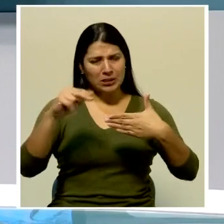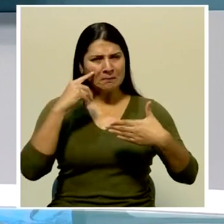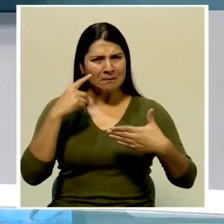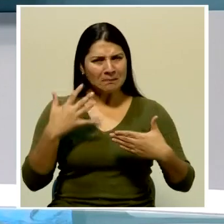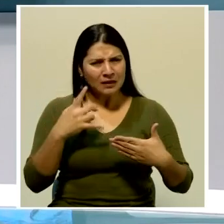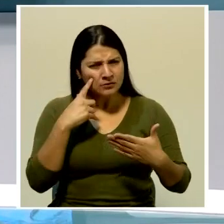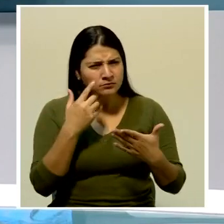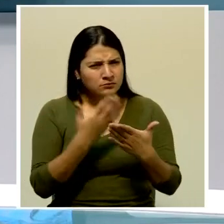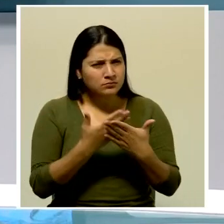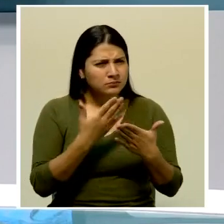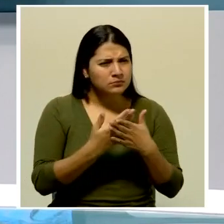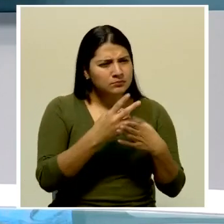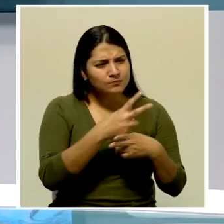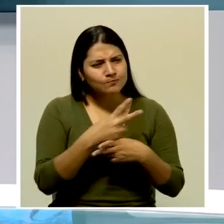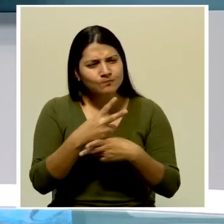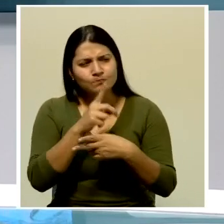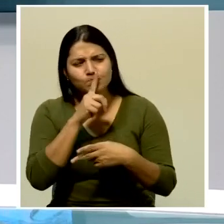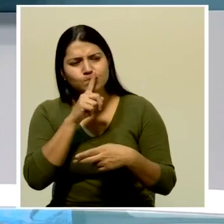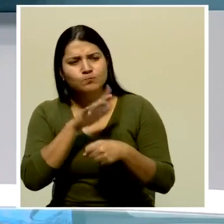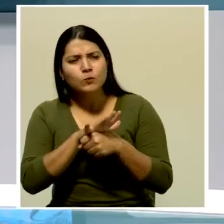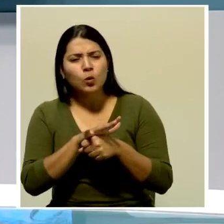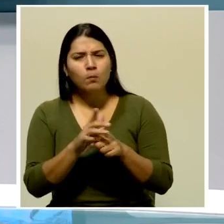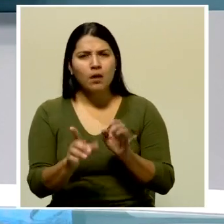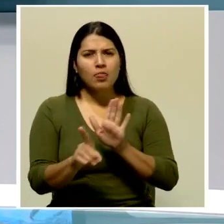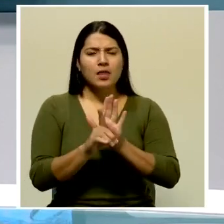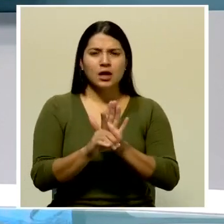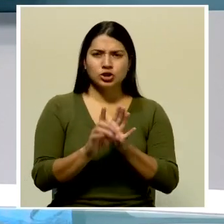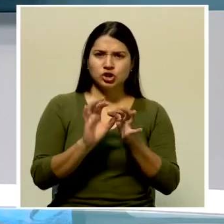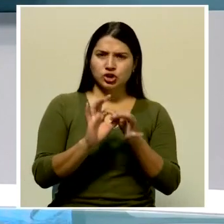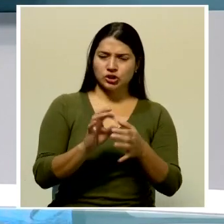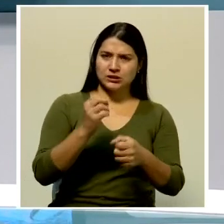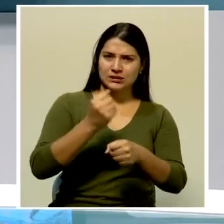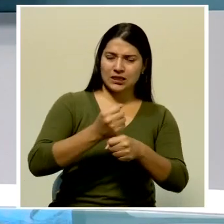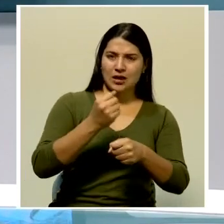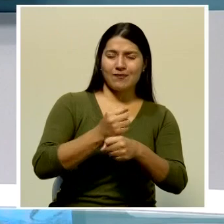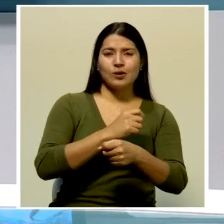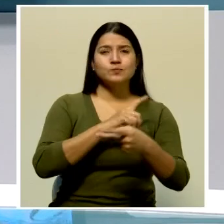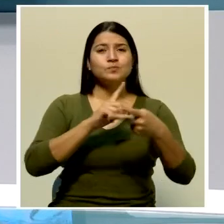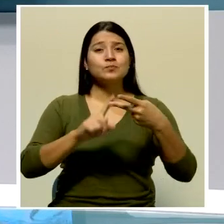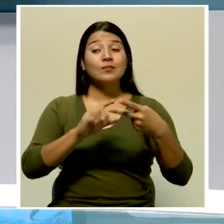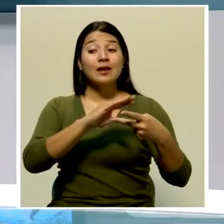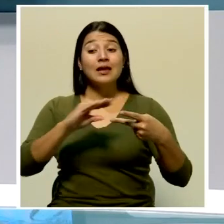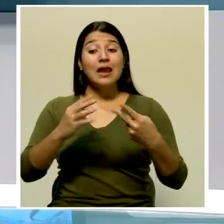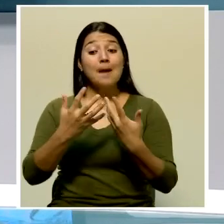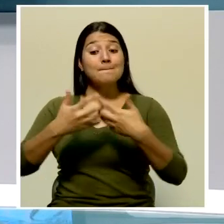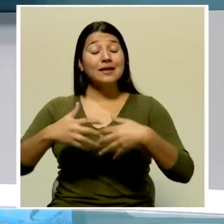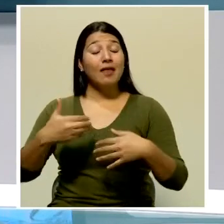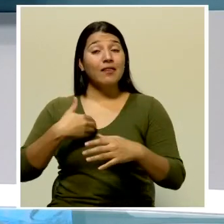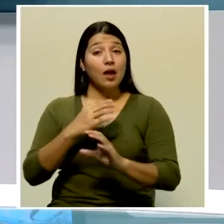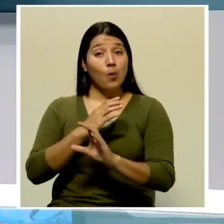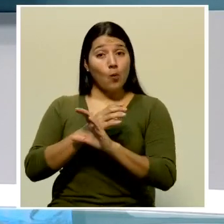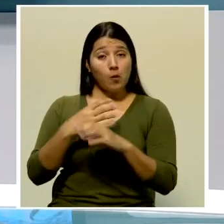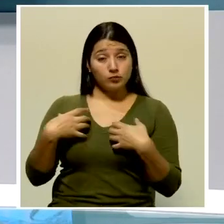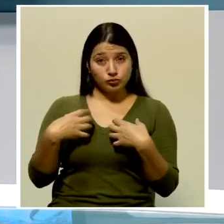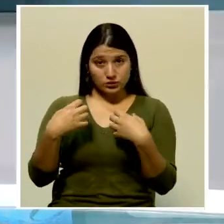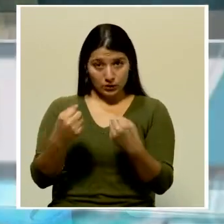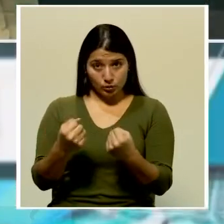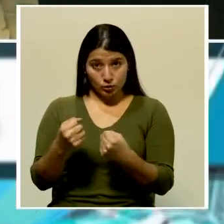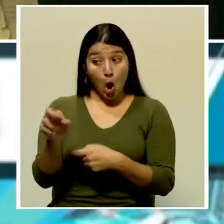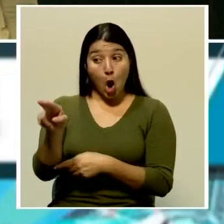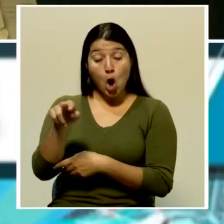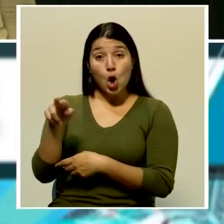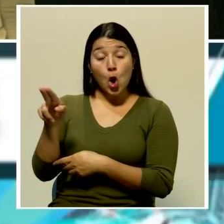cumplimiento de los derechos laborales y que hayan tomado las empresas las medidas sanitarias. La compañera